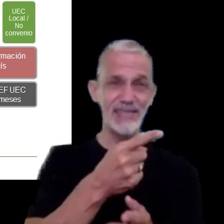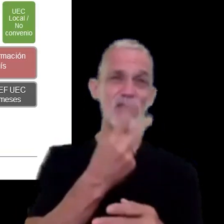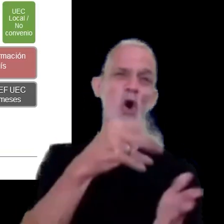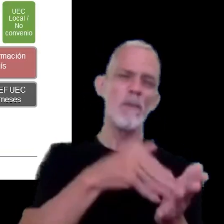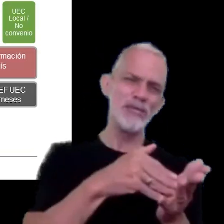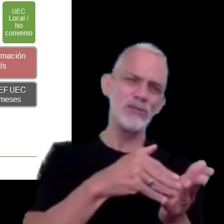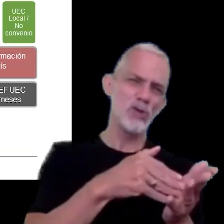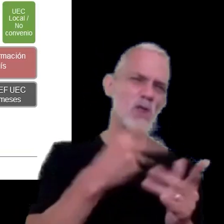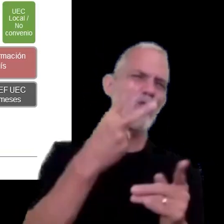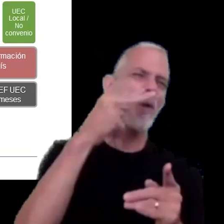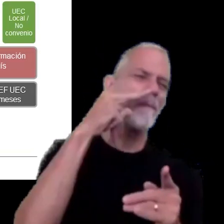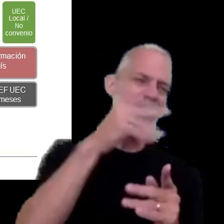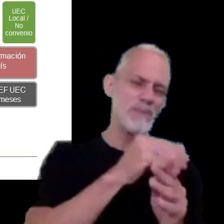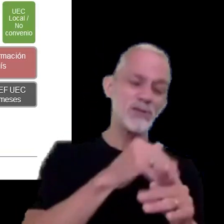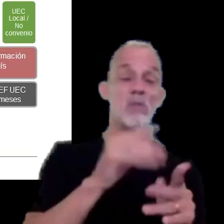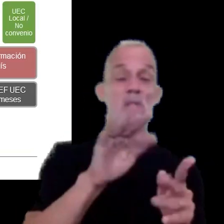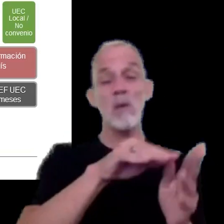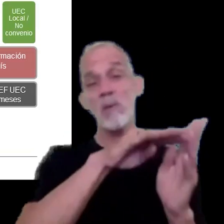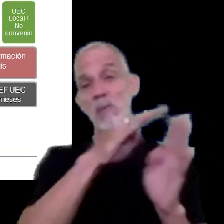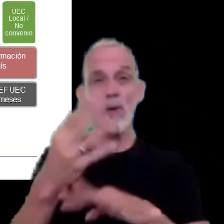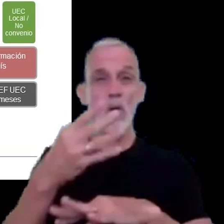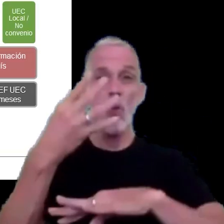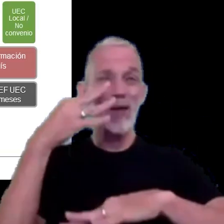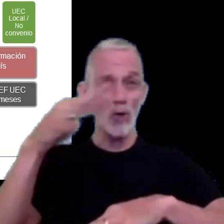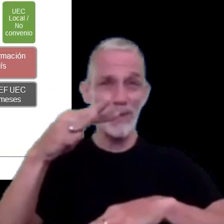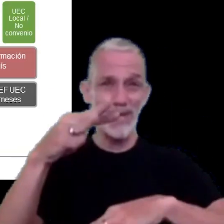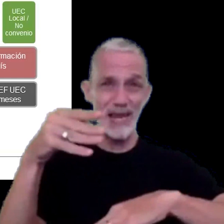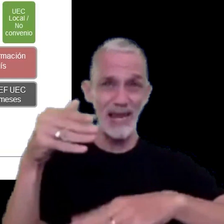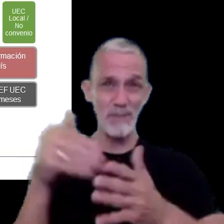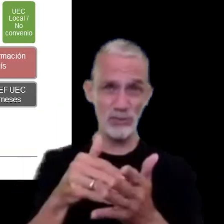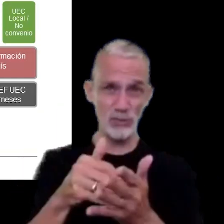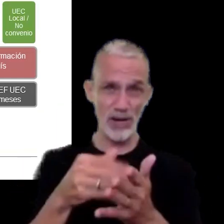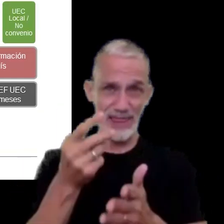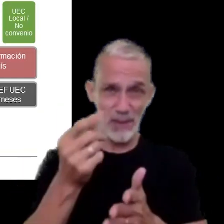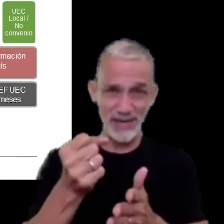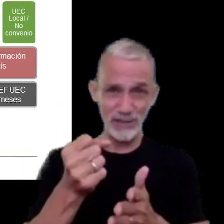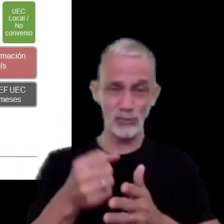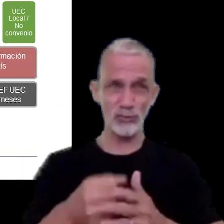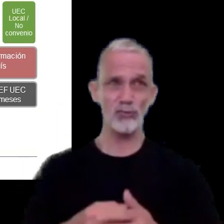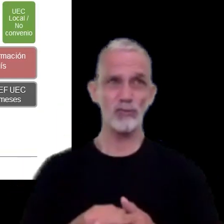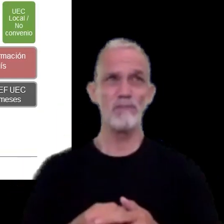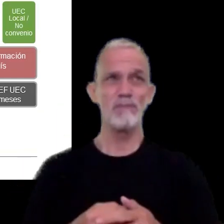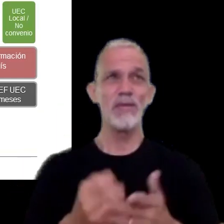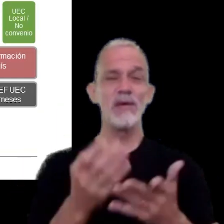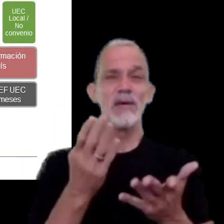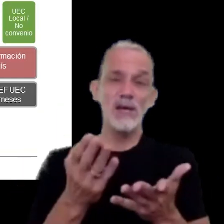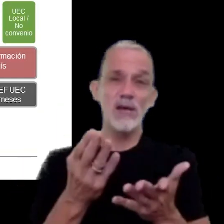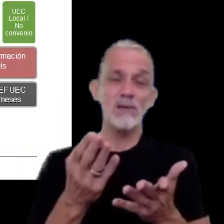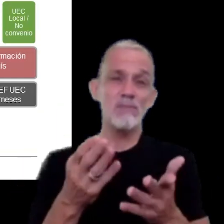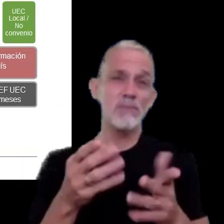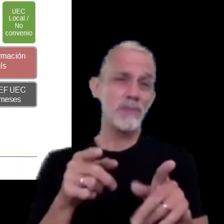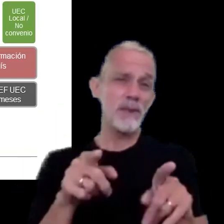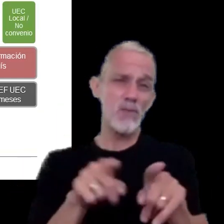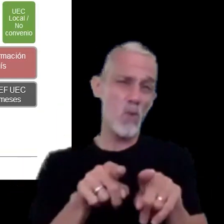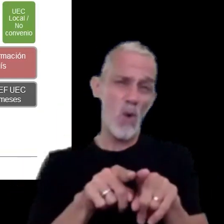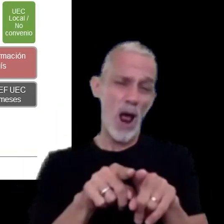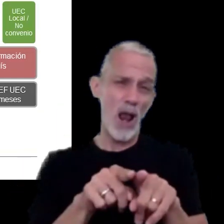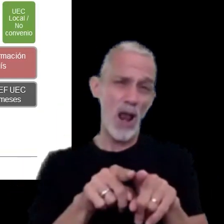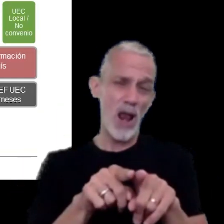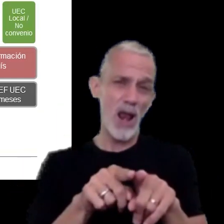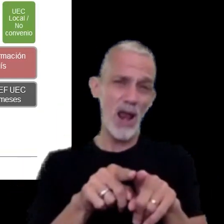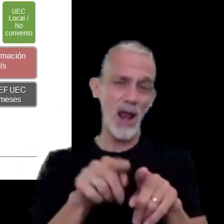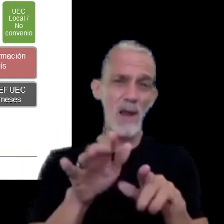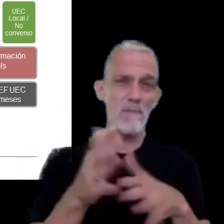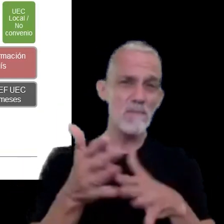actualización a los cuatro mil millones de pesos que era equivalente a alrededor